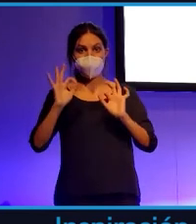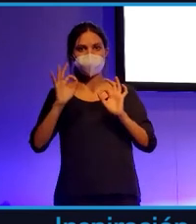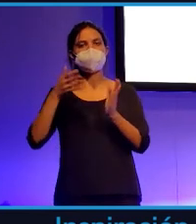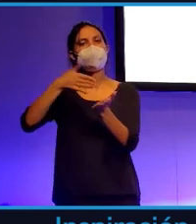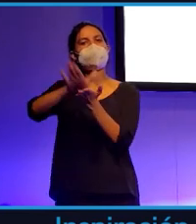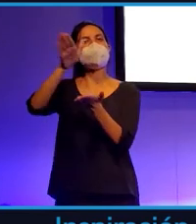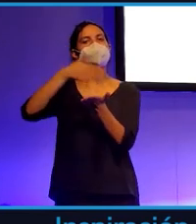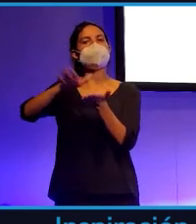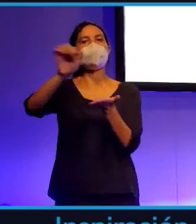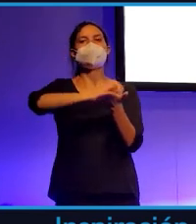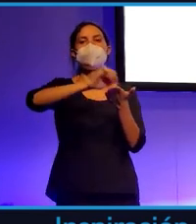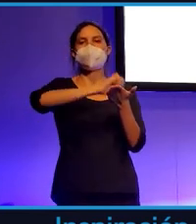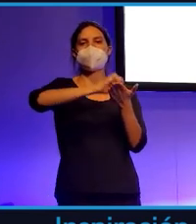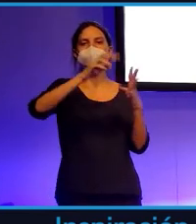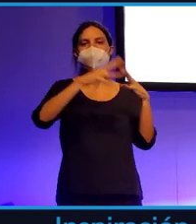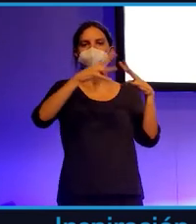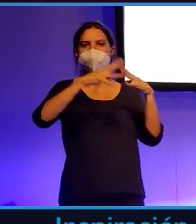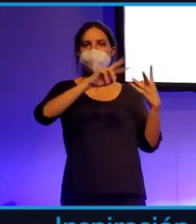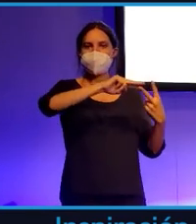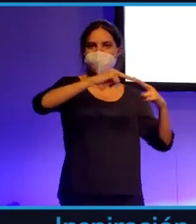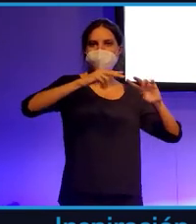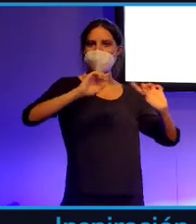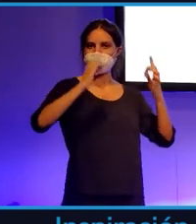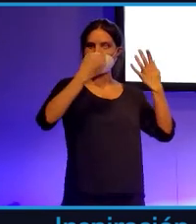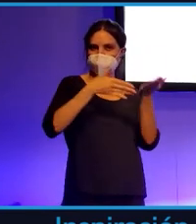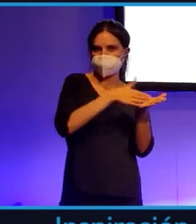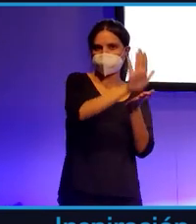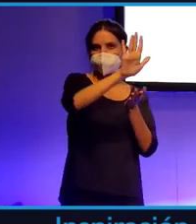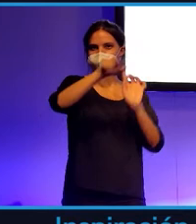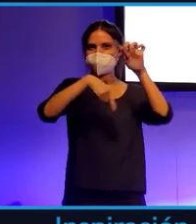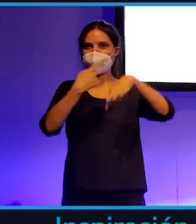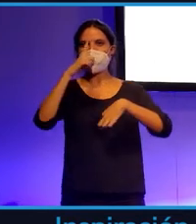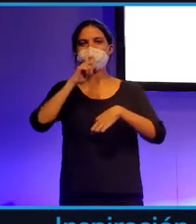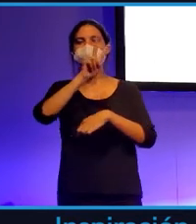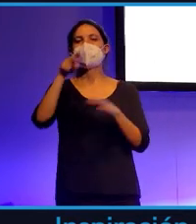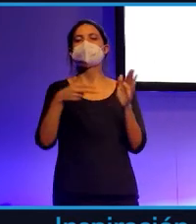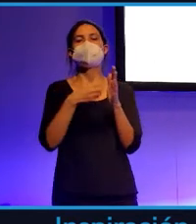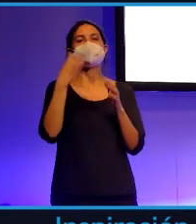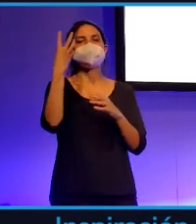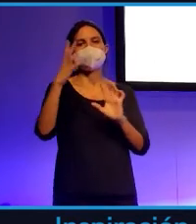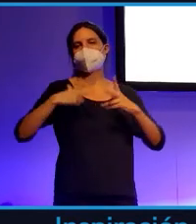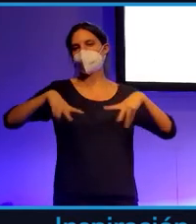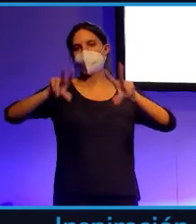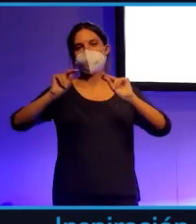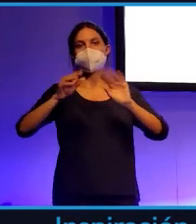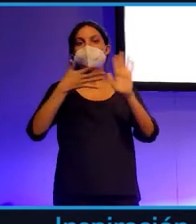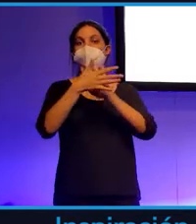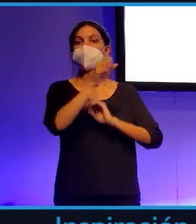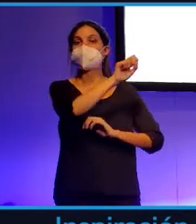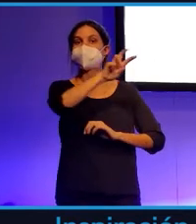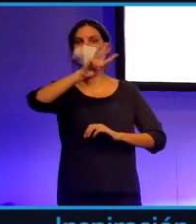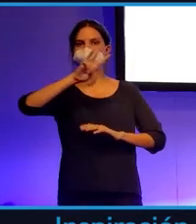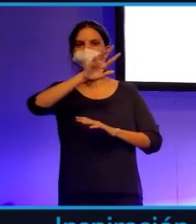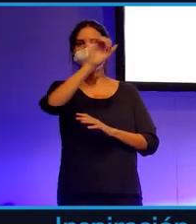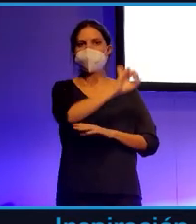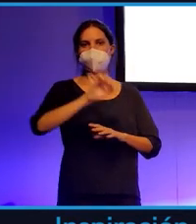borrador de estructura del ADN. Realmente se completó en 2003, el cual fue un proyecto que duró 13 años y tuvo